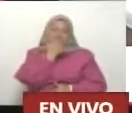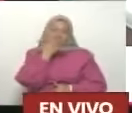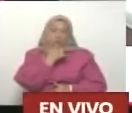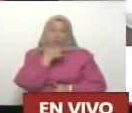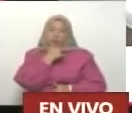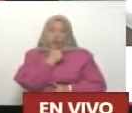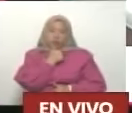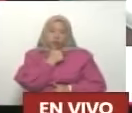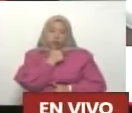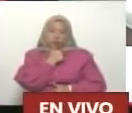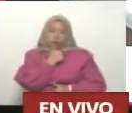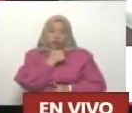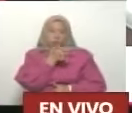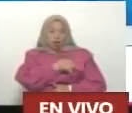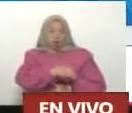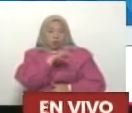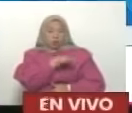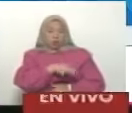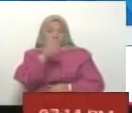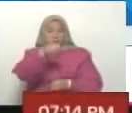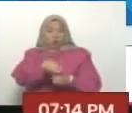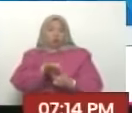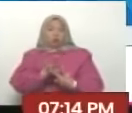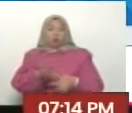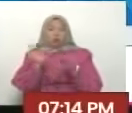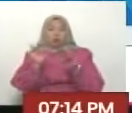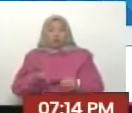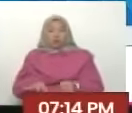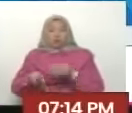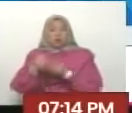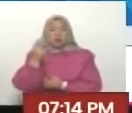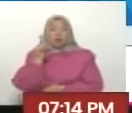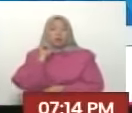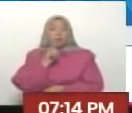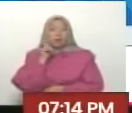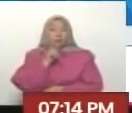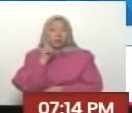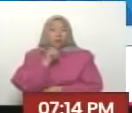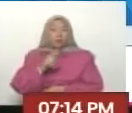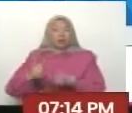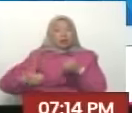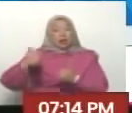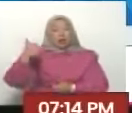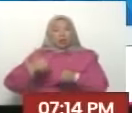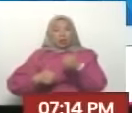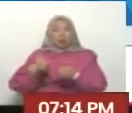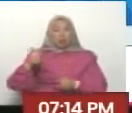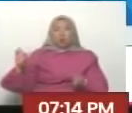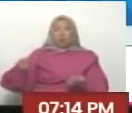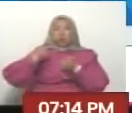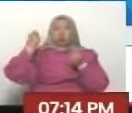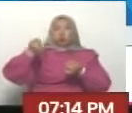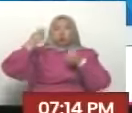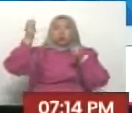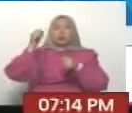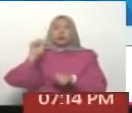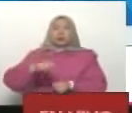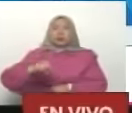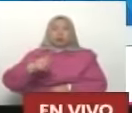y este señor al final se impone con una oferta engañosa y cuando llega dice que es de centro izquierda